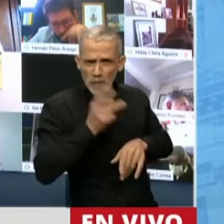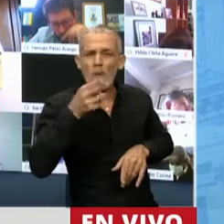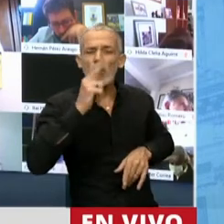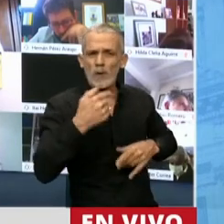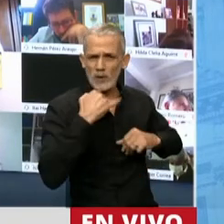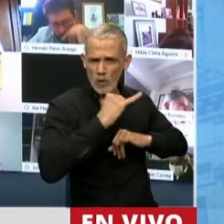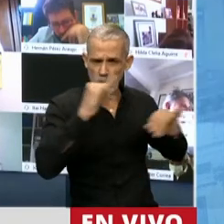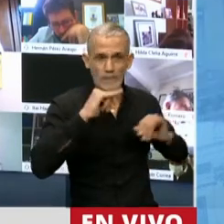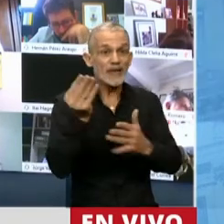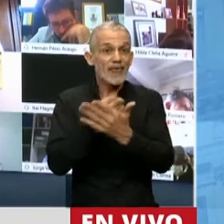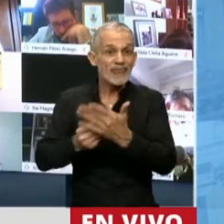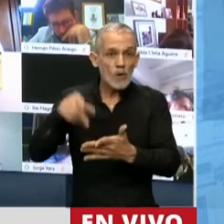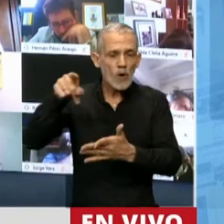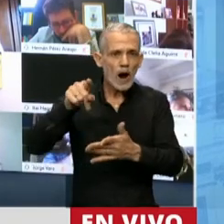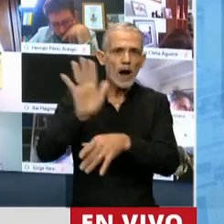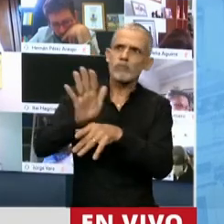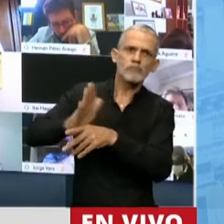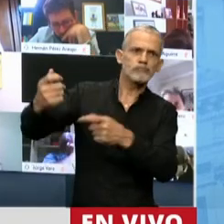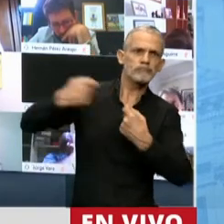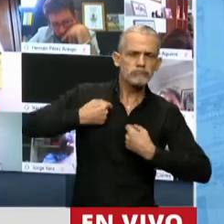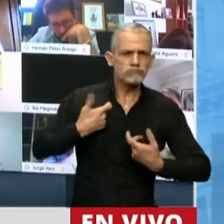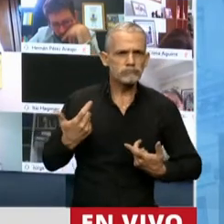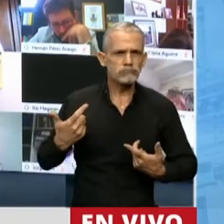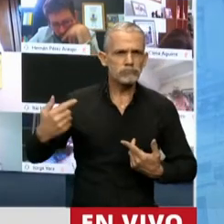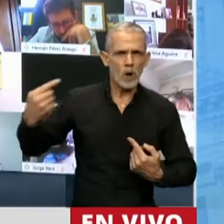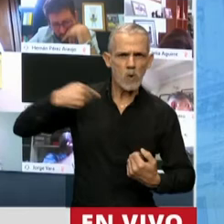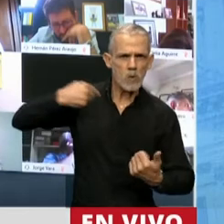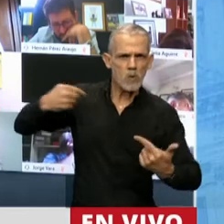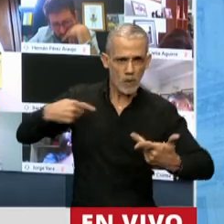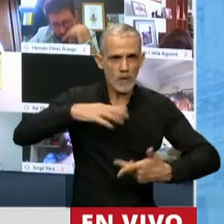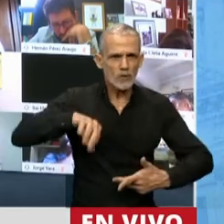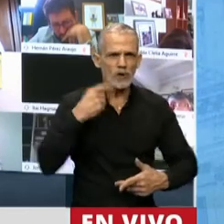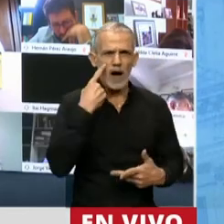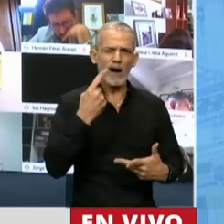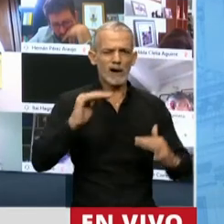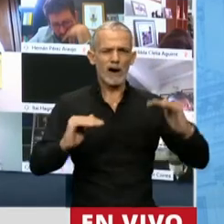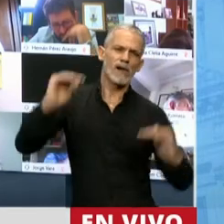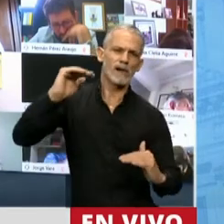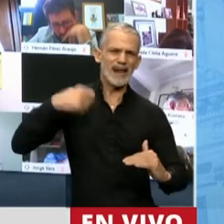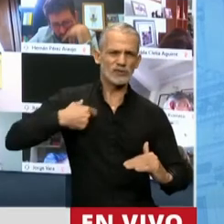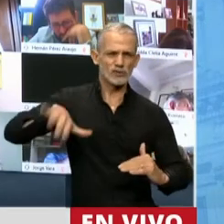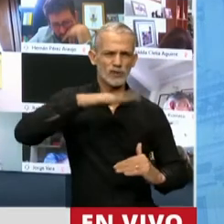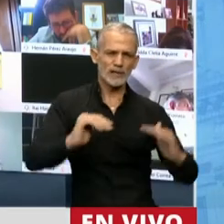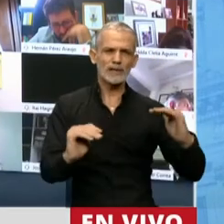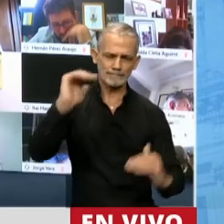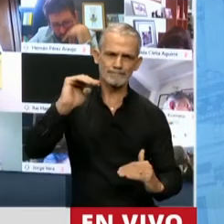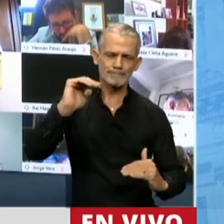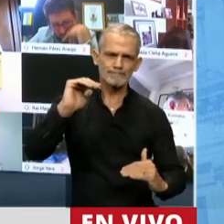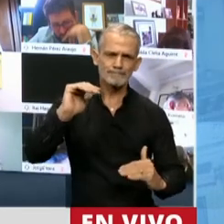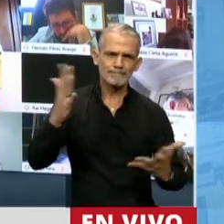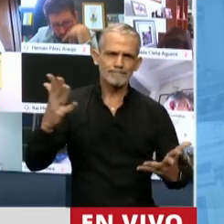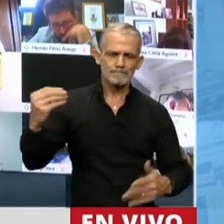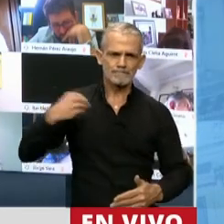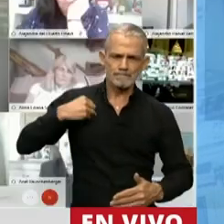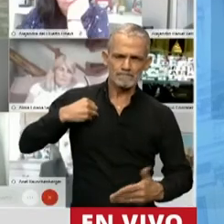Quino con su dibujo nos interpelaba para reconocer las desigualdades de esta sociedad y llevarnos a